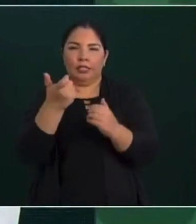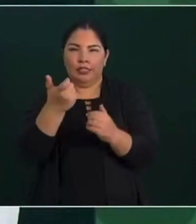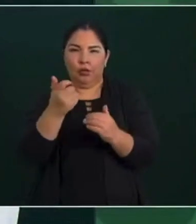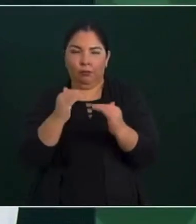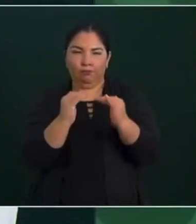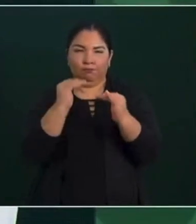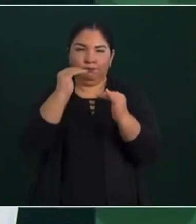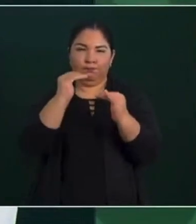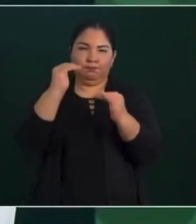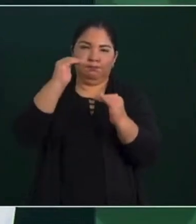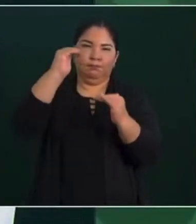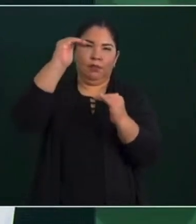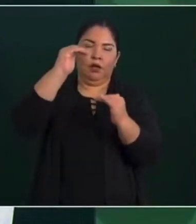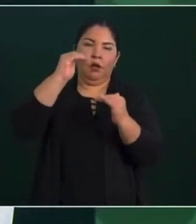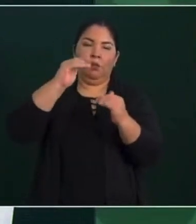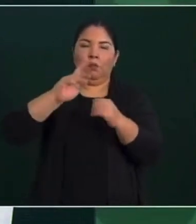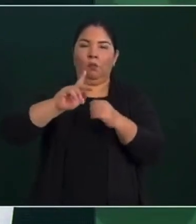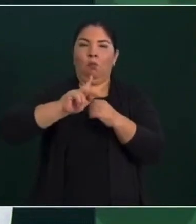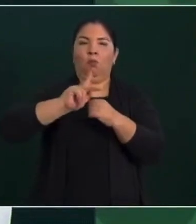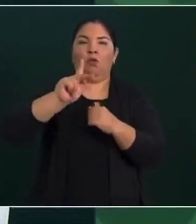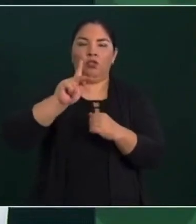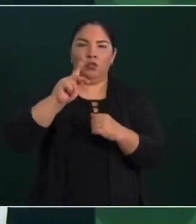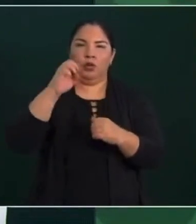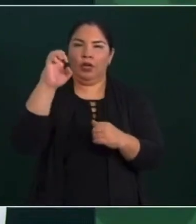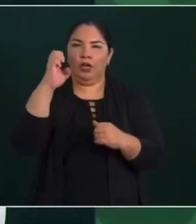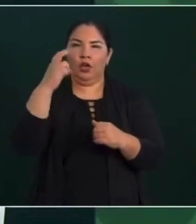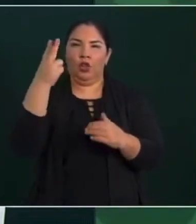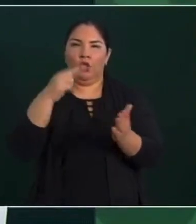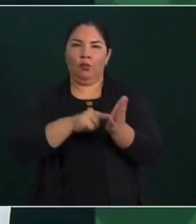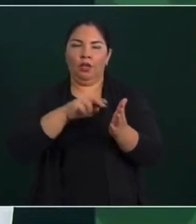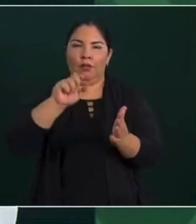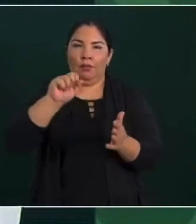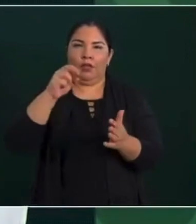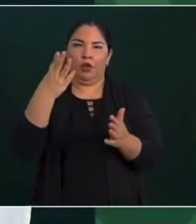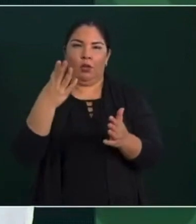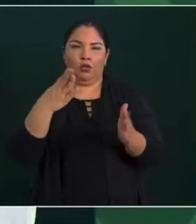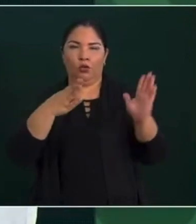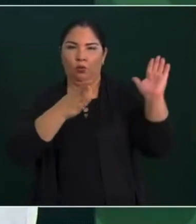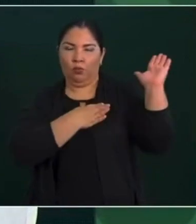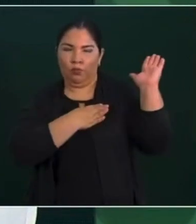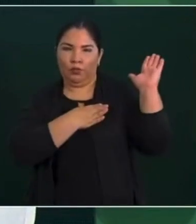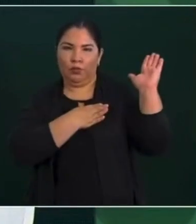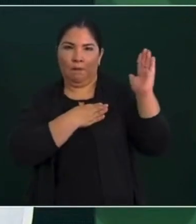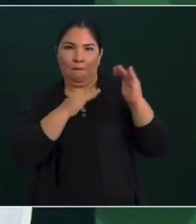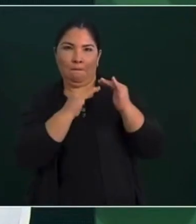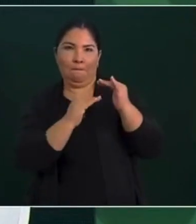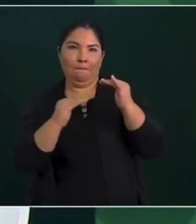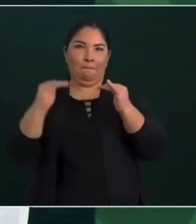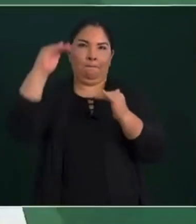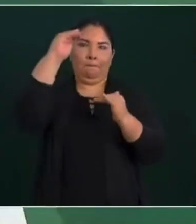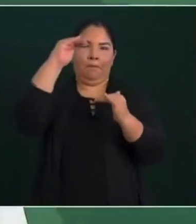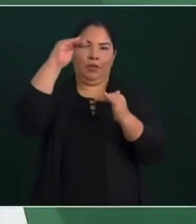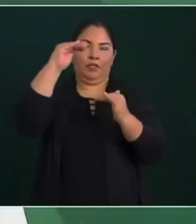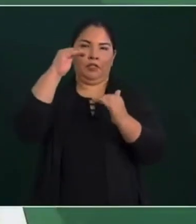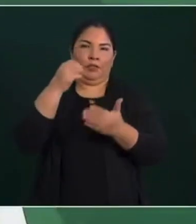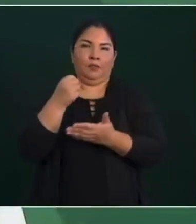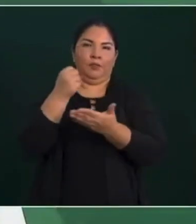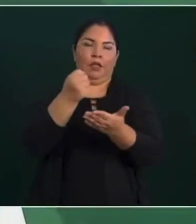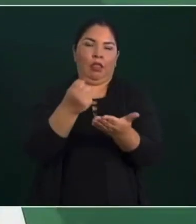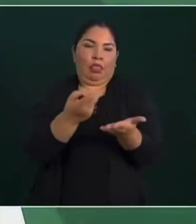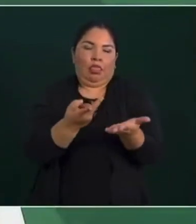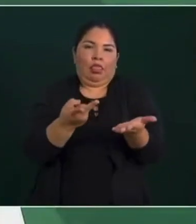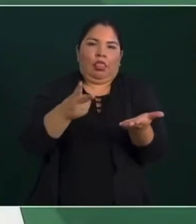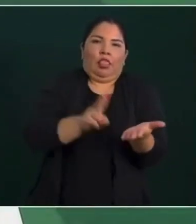de modo que en enero del 24, este es el compromiso que tenemos, van a estar recibiendo los adultos mayores, el